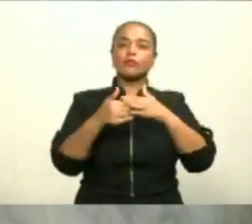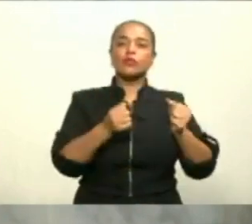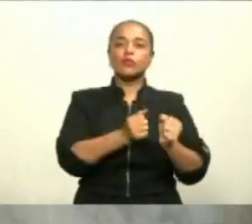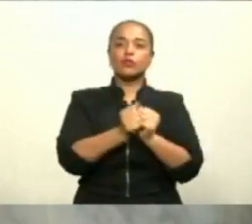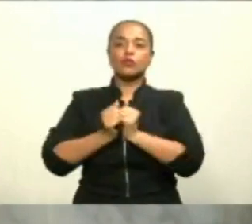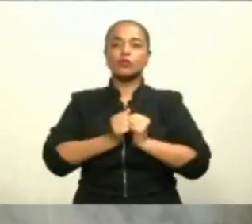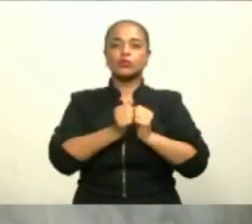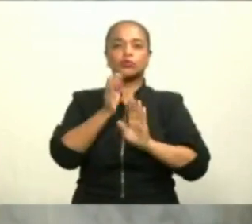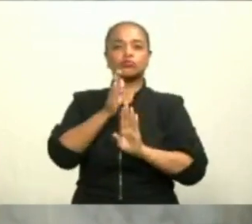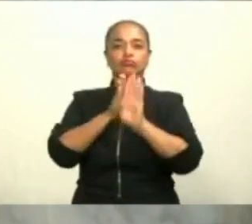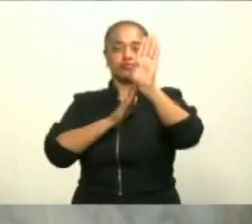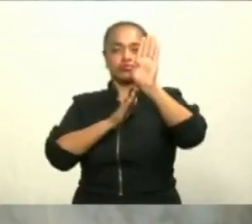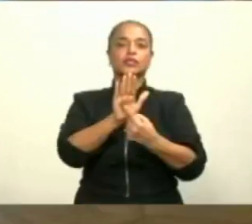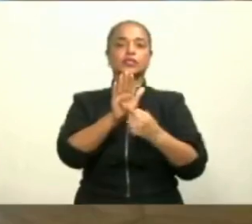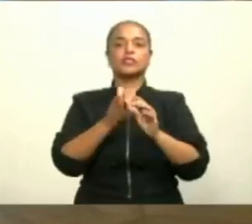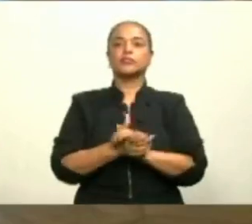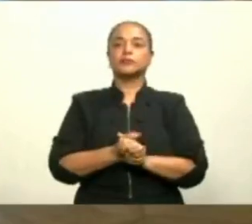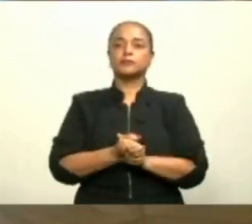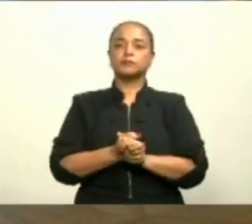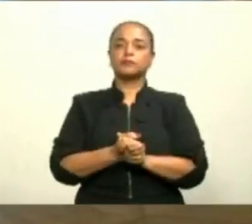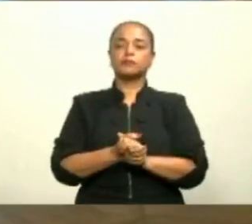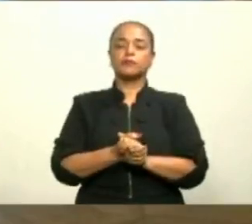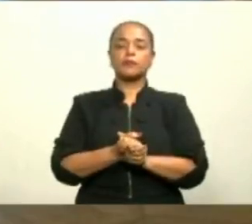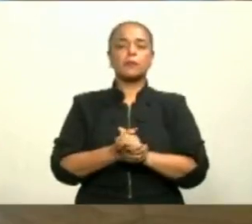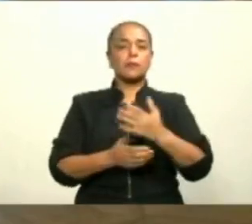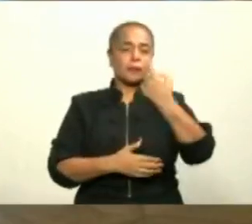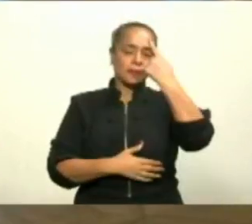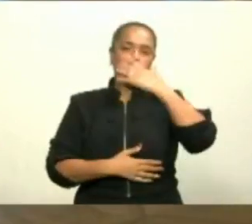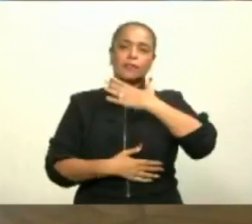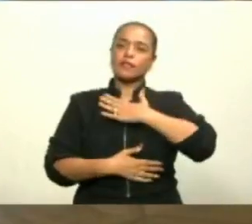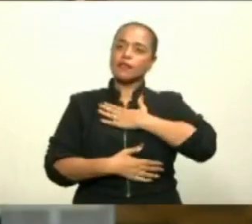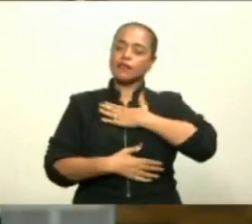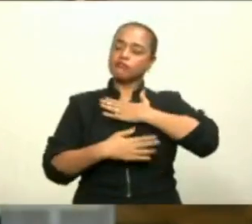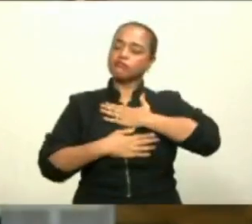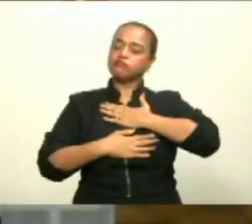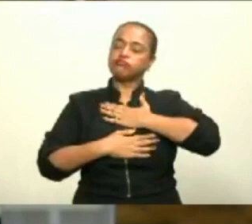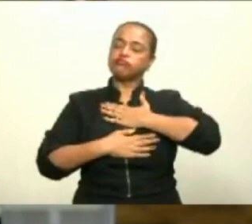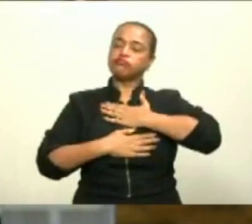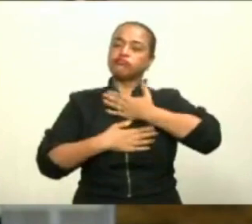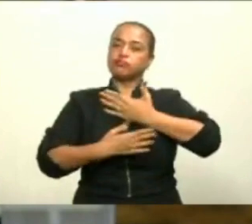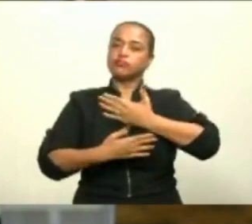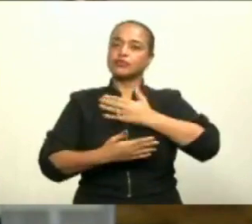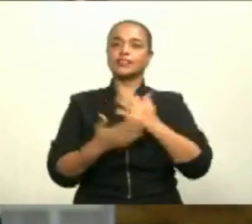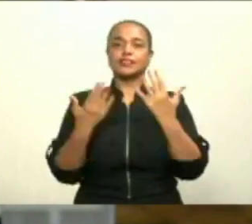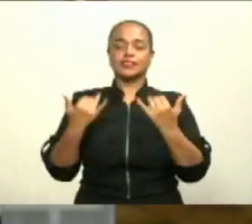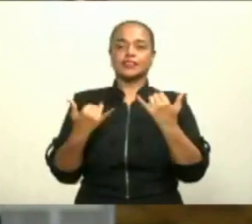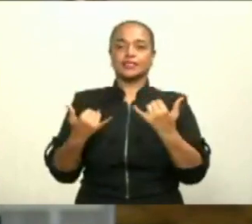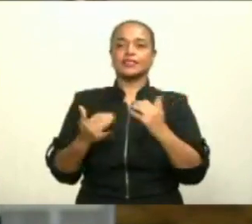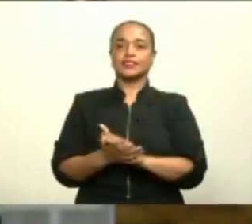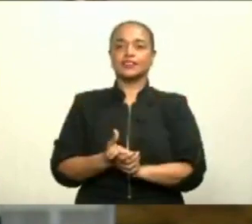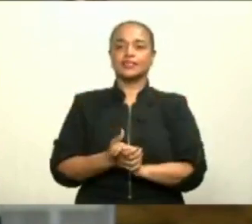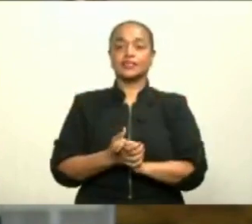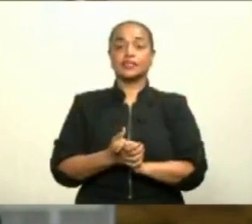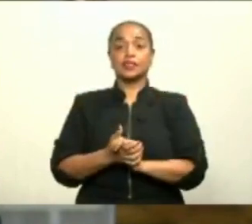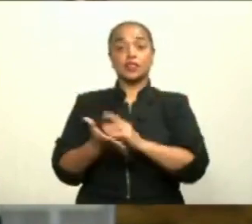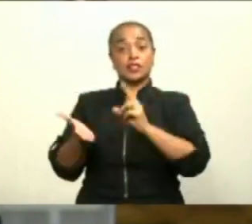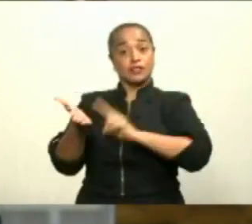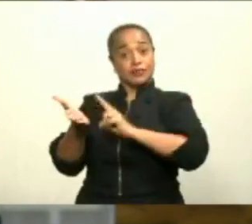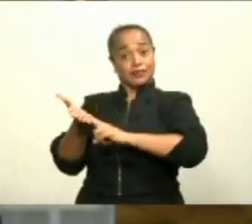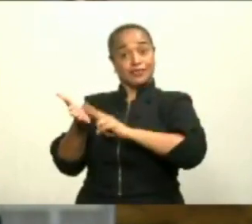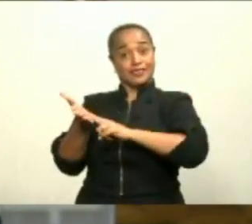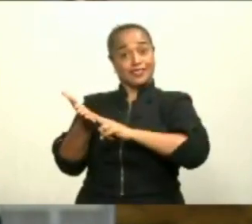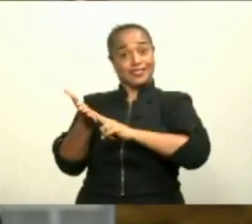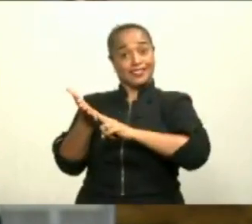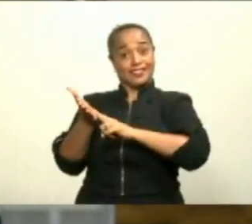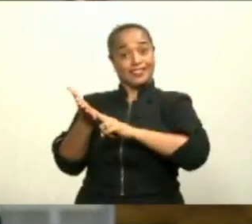tiene precedentes. Muchísimas gracias. Es para mí de gran satisfacción estar aquí el día de hoy firmando este contrato de